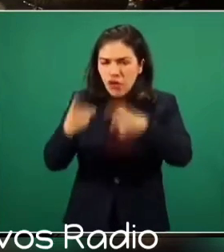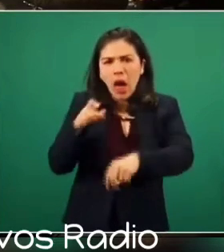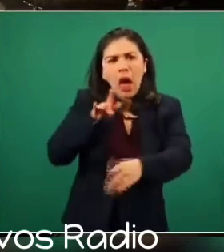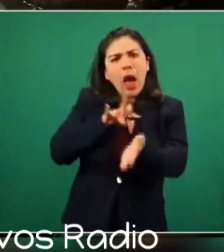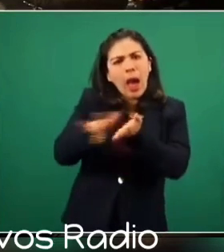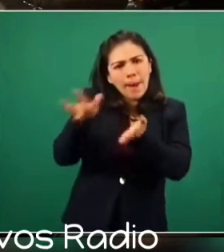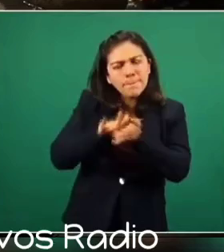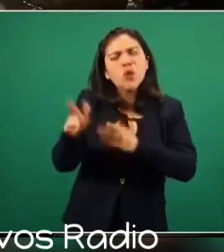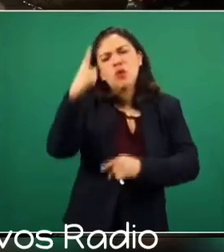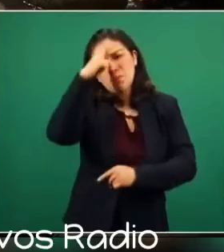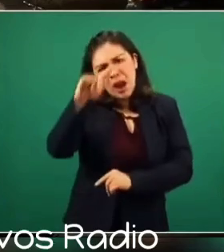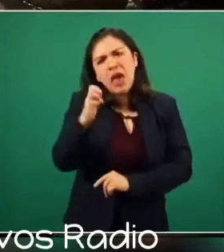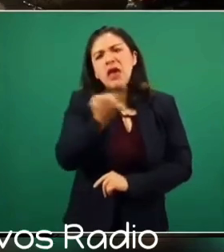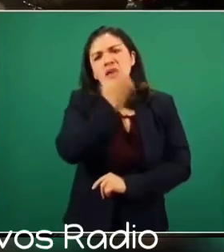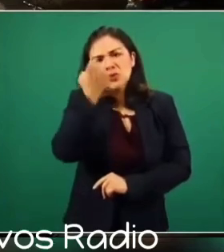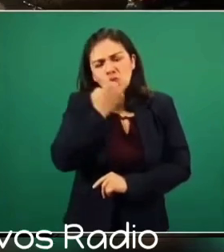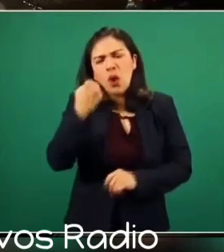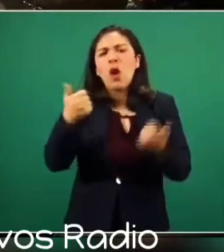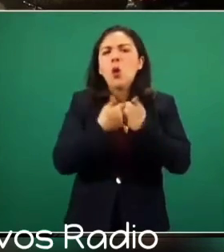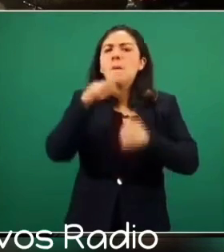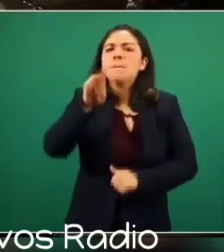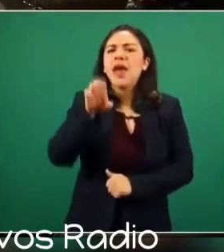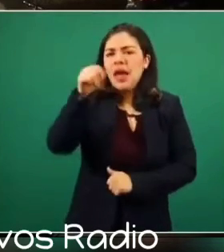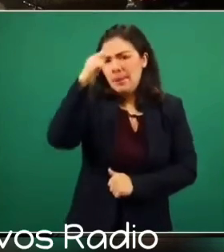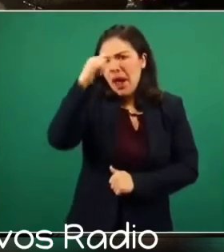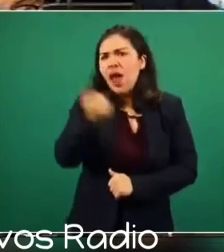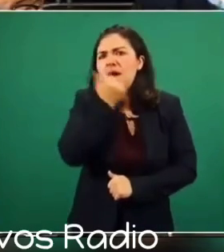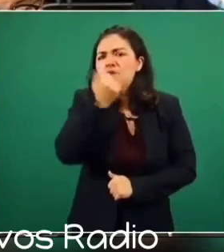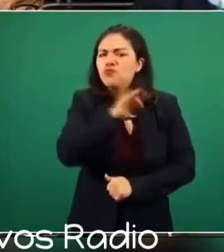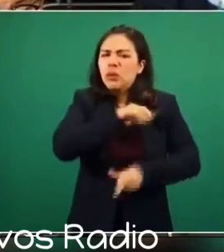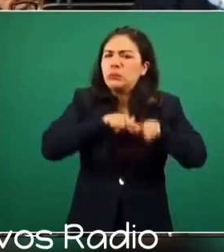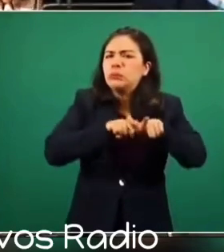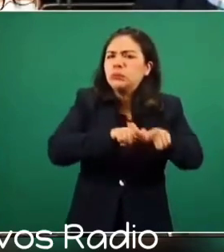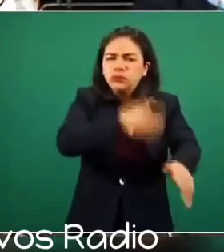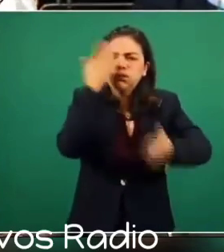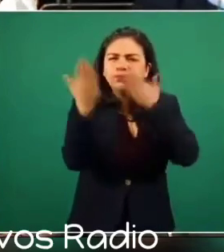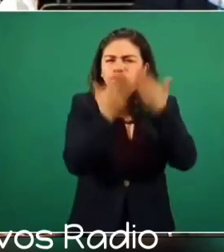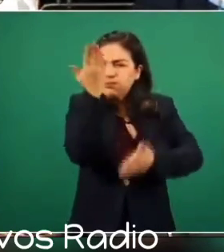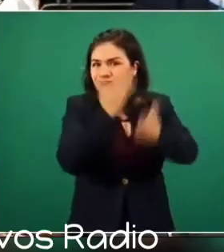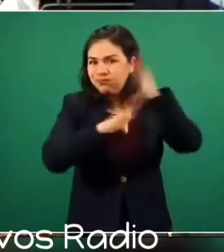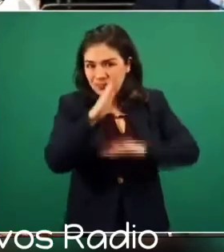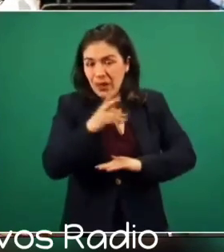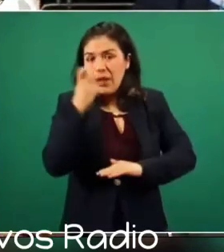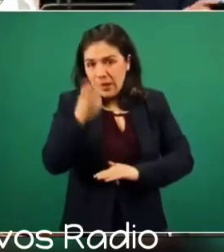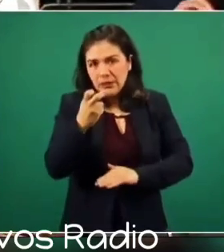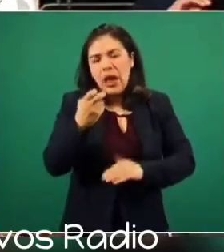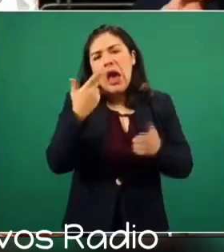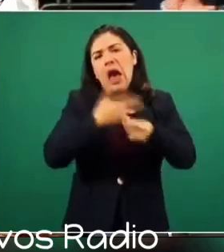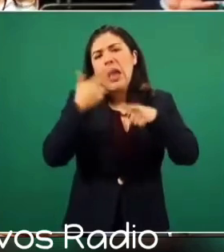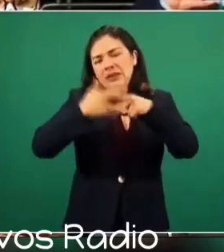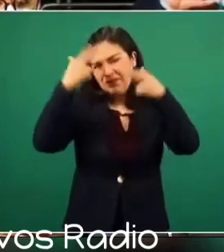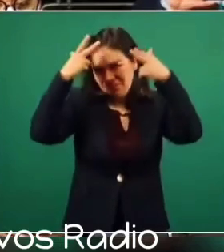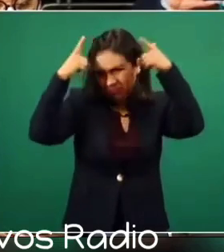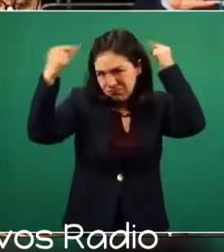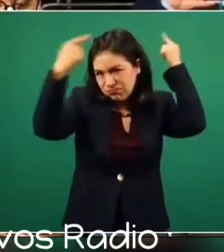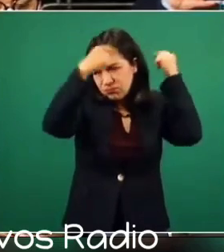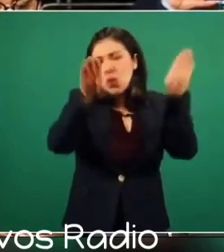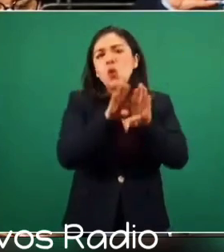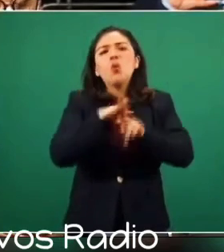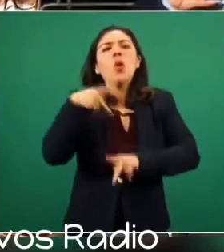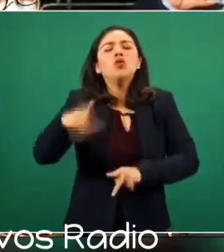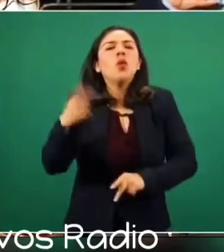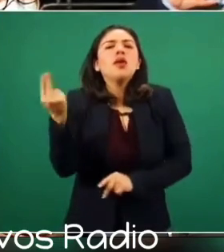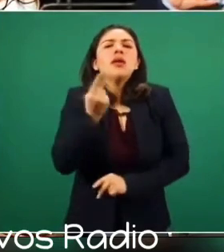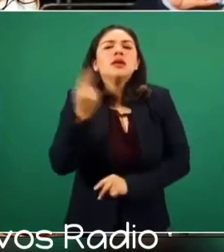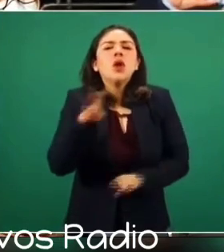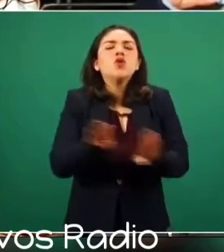apoyos académicos y becas a estudiantes para la continuidad de su trayectoria académica que respondan a sus